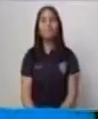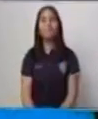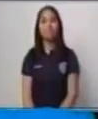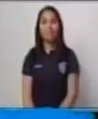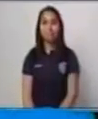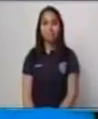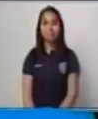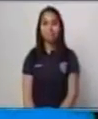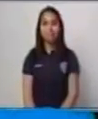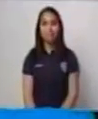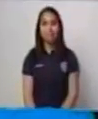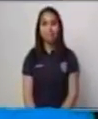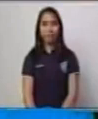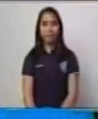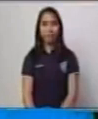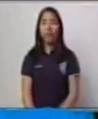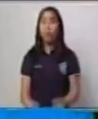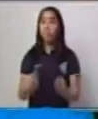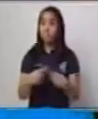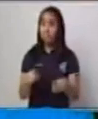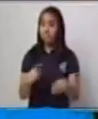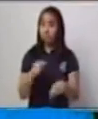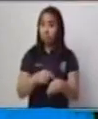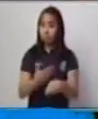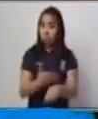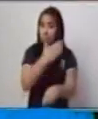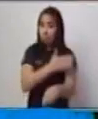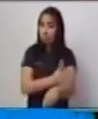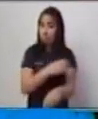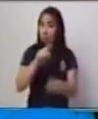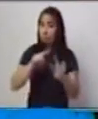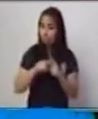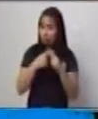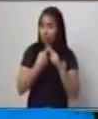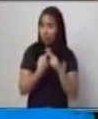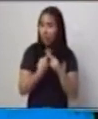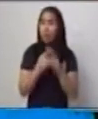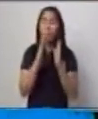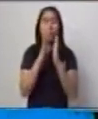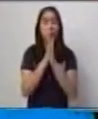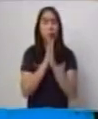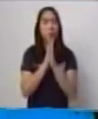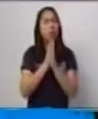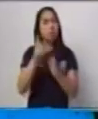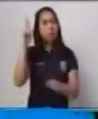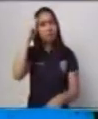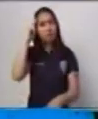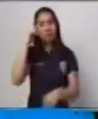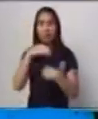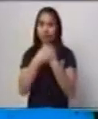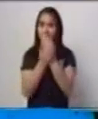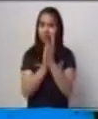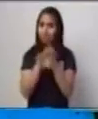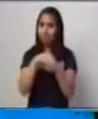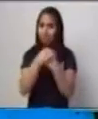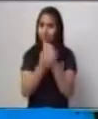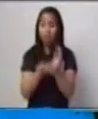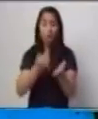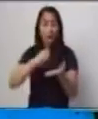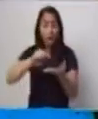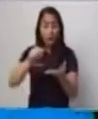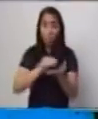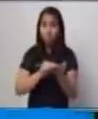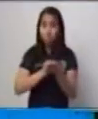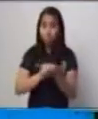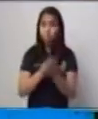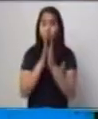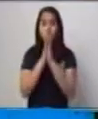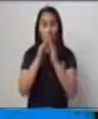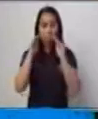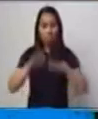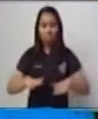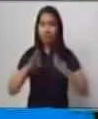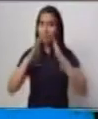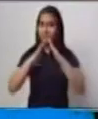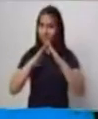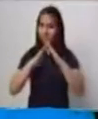Bueno, antes de empezar, te recomiendo que laves tus manos constantemente con agua y jabón y recuerda, quédate en casa.